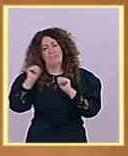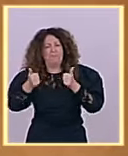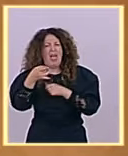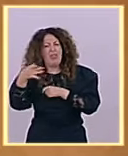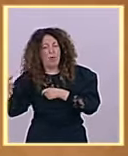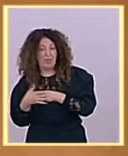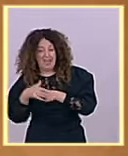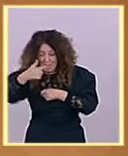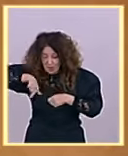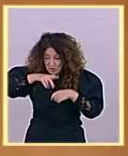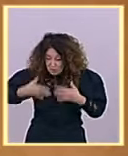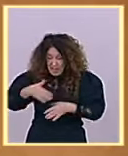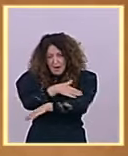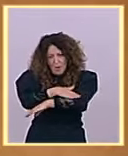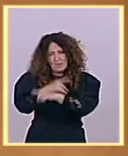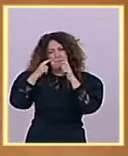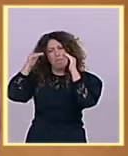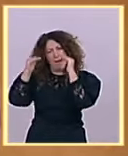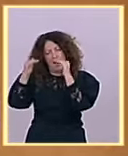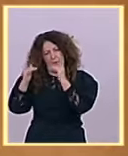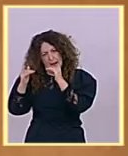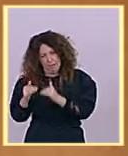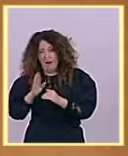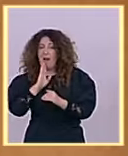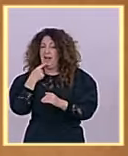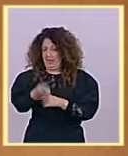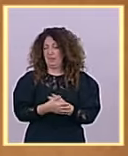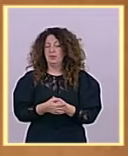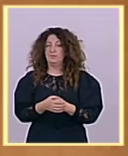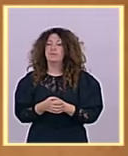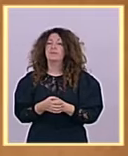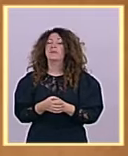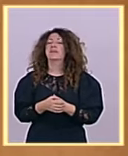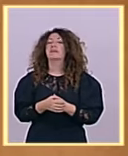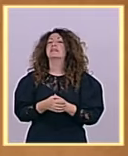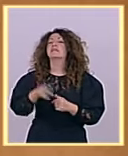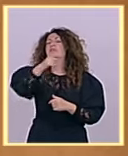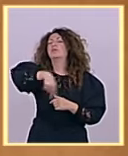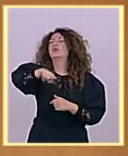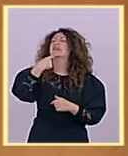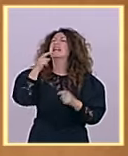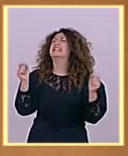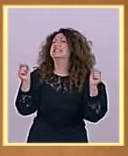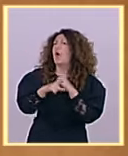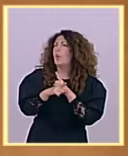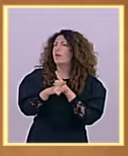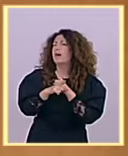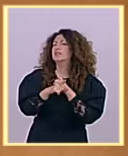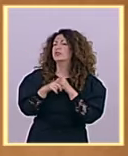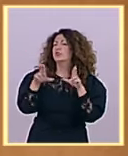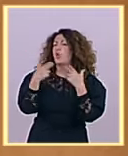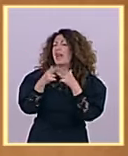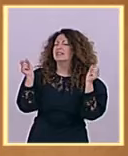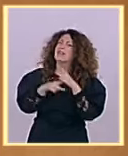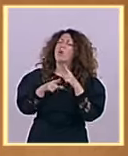intervención ustedes dejaron que la seguridad social acumulara déficit tras déficit después de vaciar la